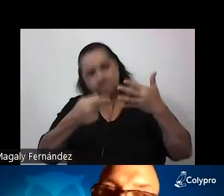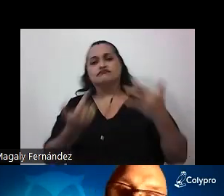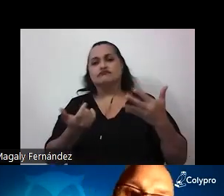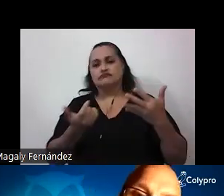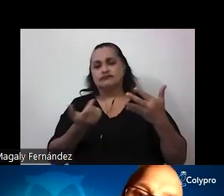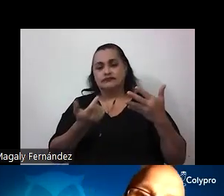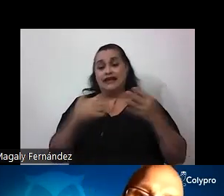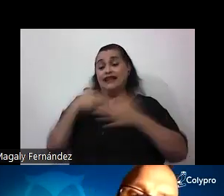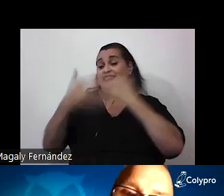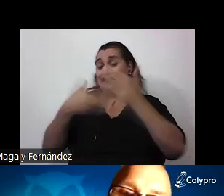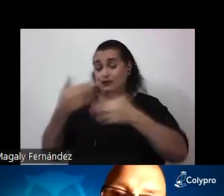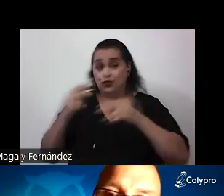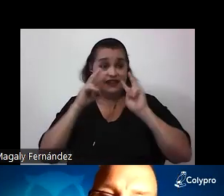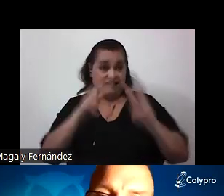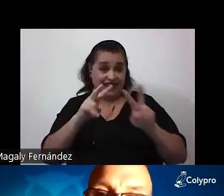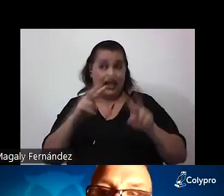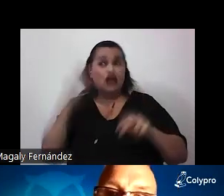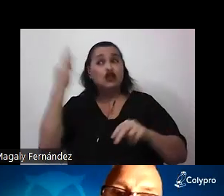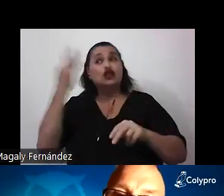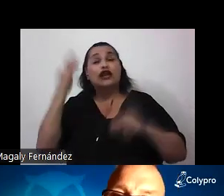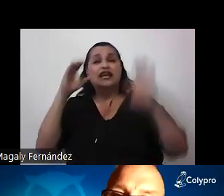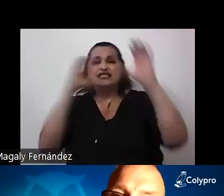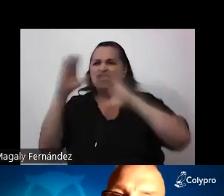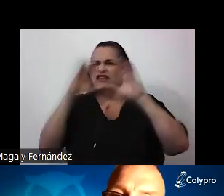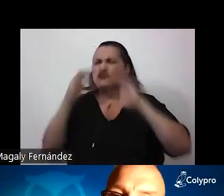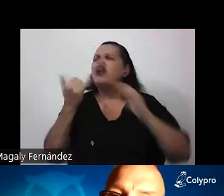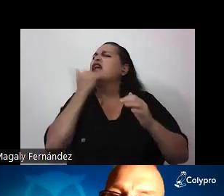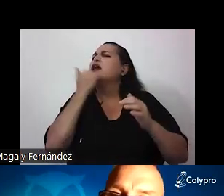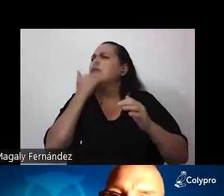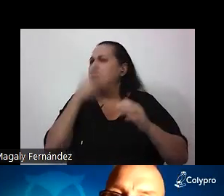después de haber visto ciertas teorías científicas ¿qué pasa con eso que creíamos?